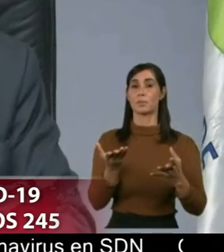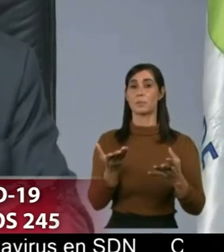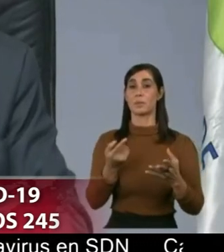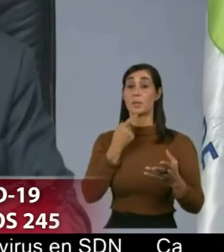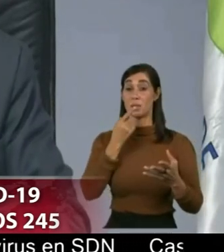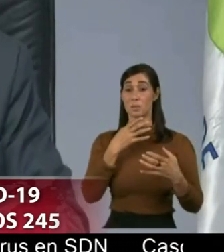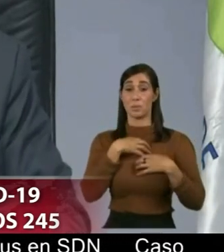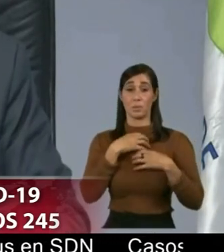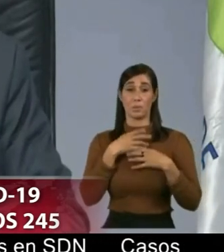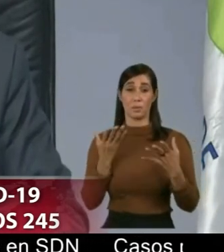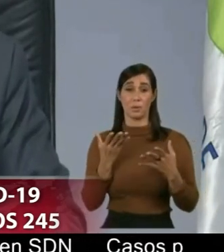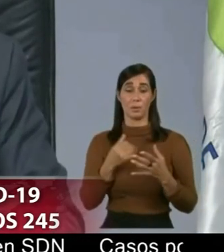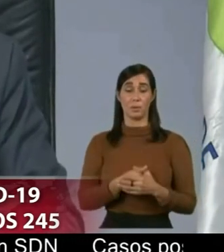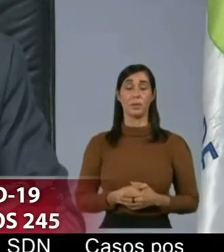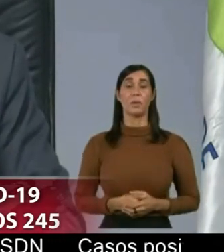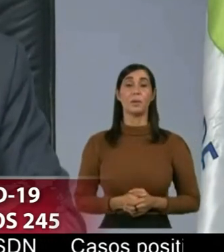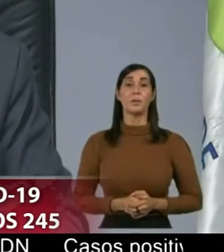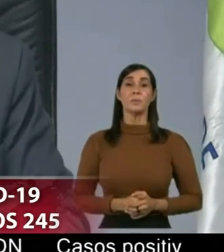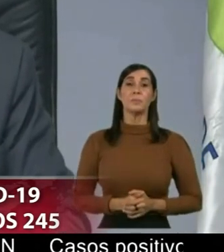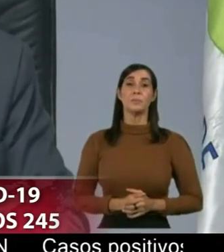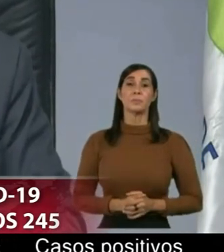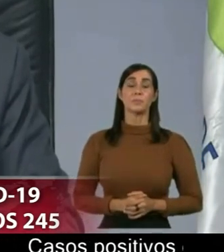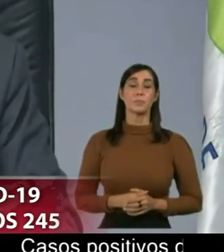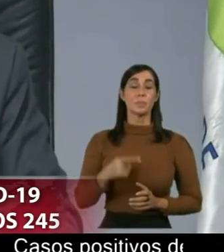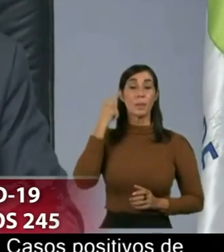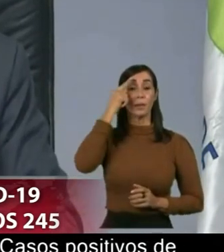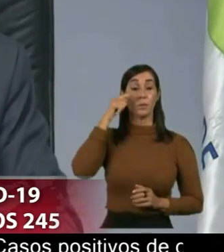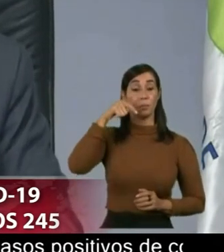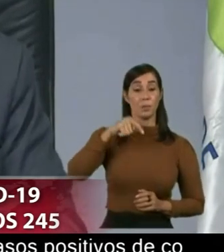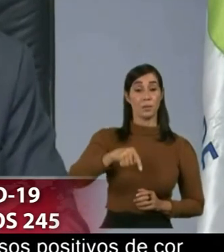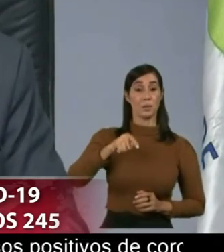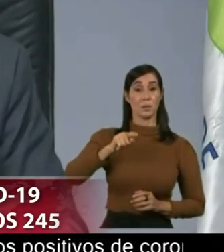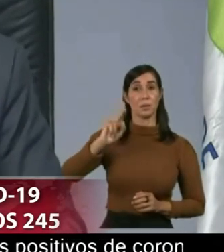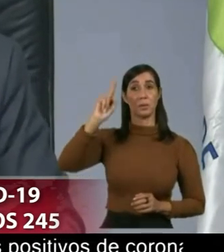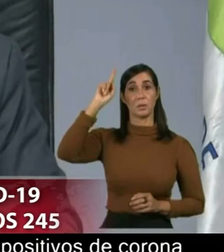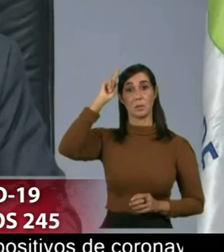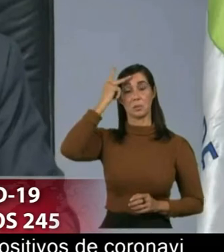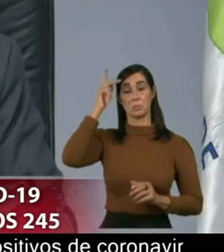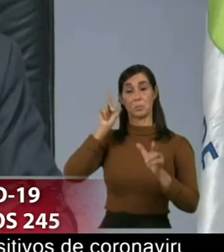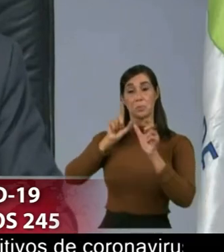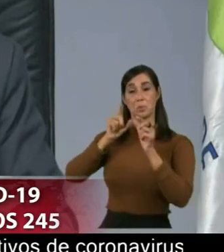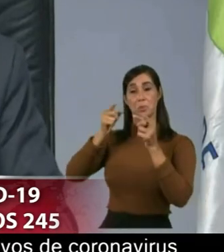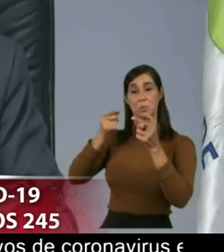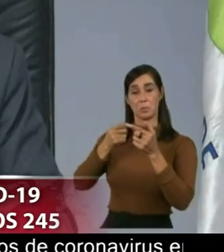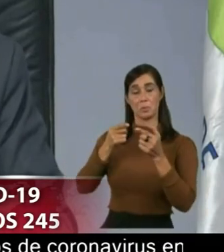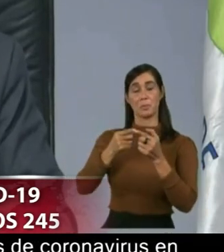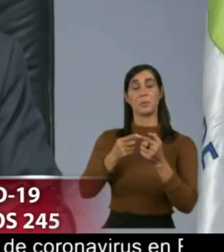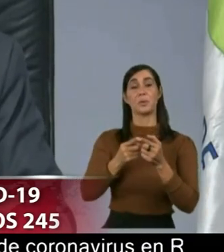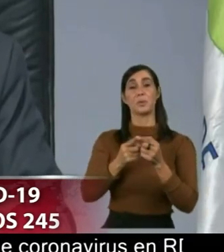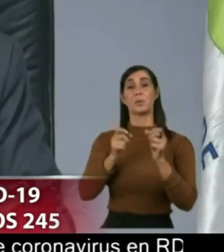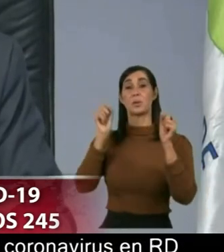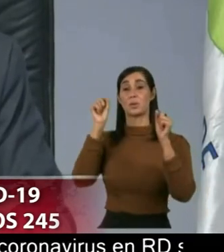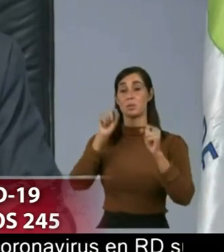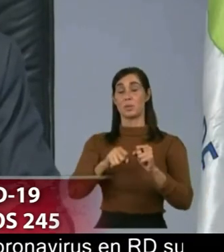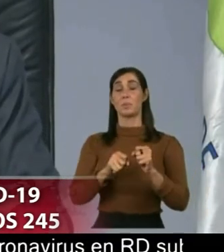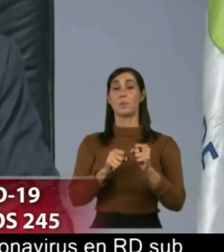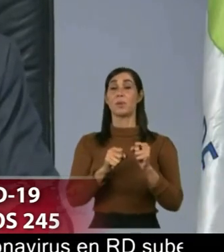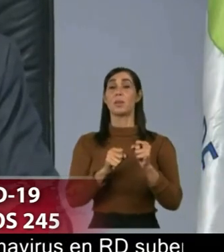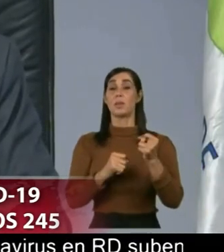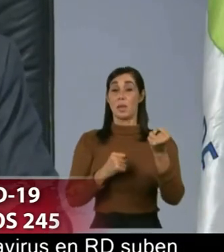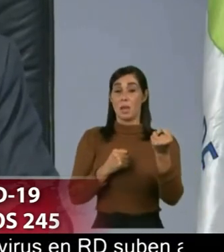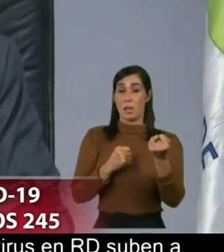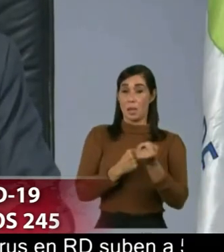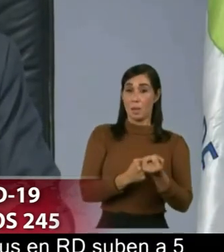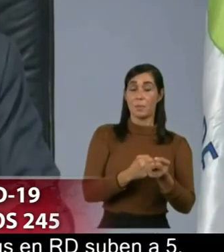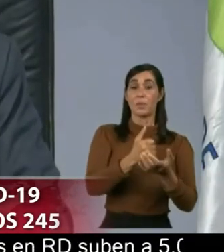yo creo que aquí los partidos políticos si tienen un gran papel que jugar llamando a la